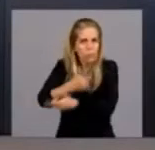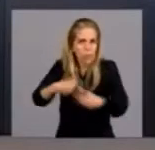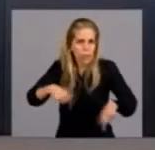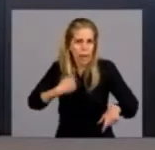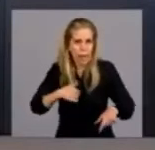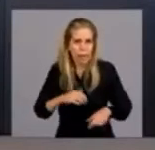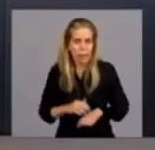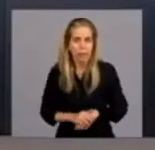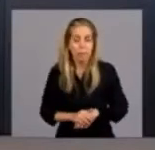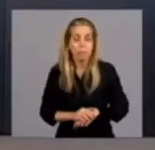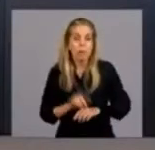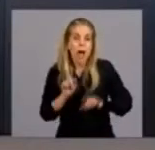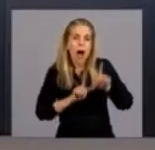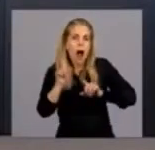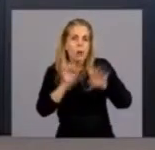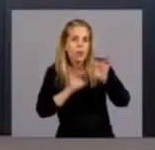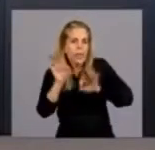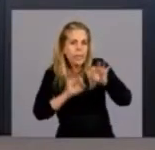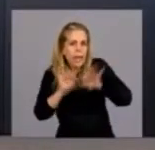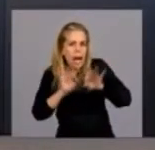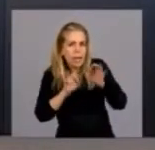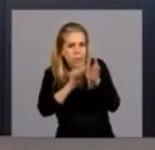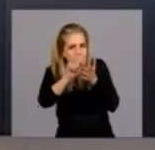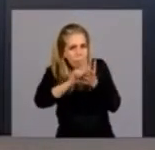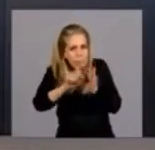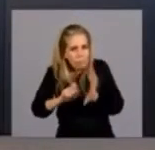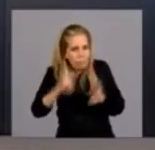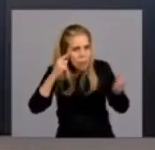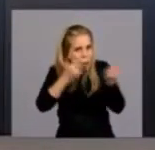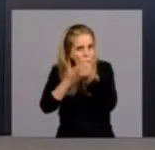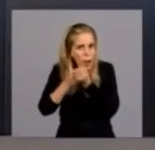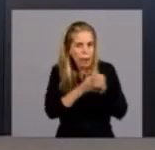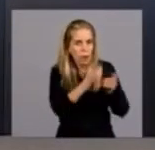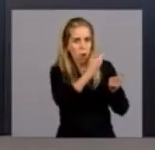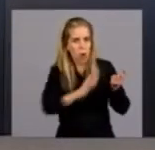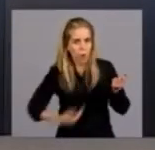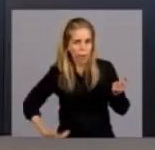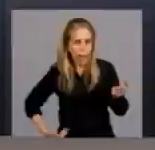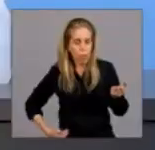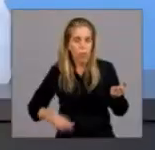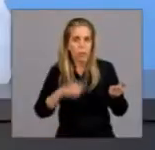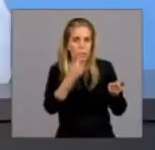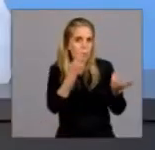Algunos detalles que pude complementar hoy con los gobernadores. Por ejemplo,